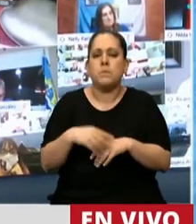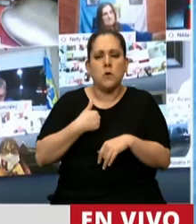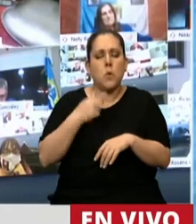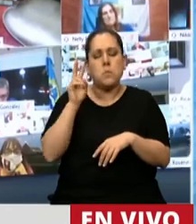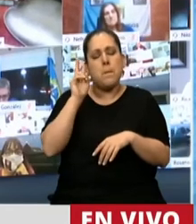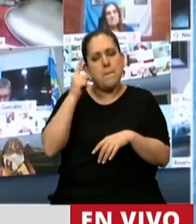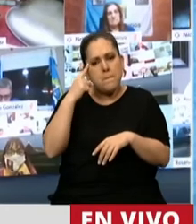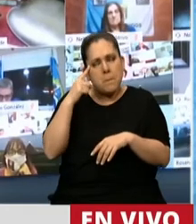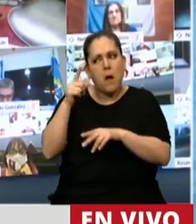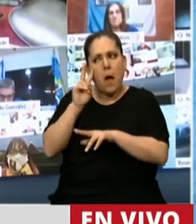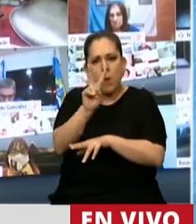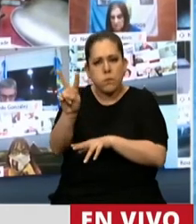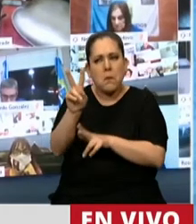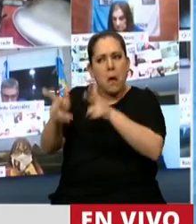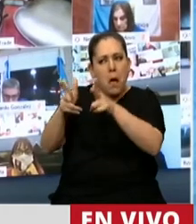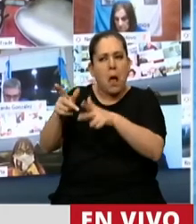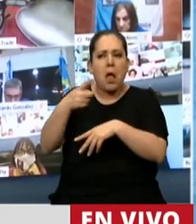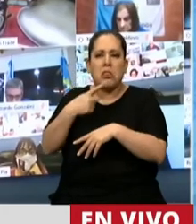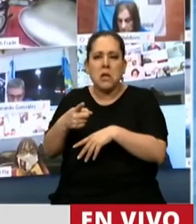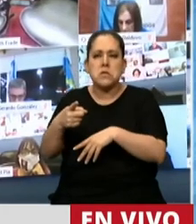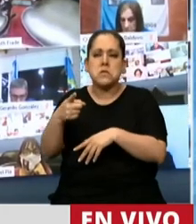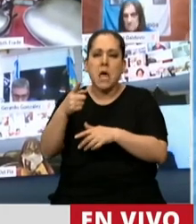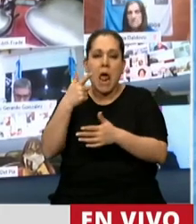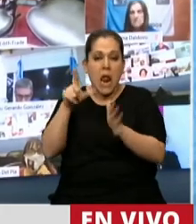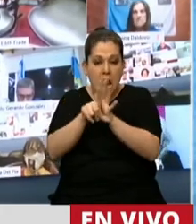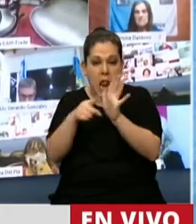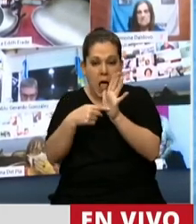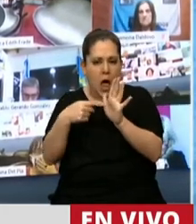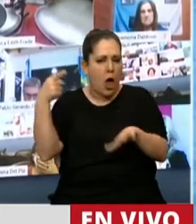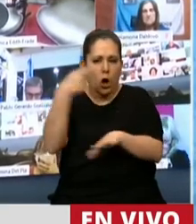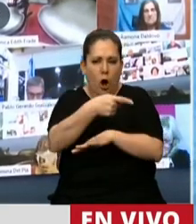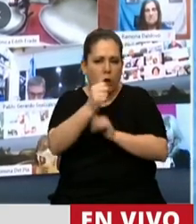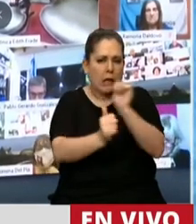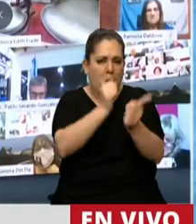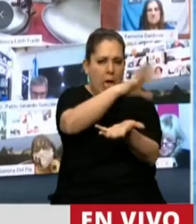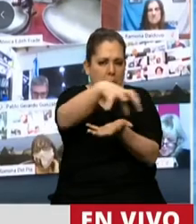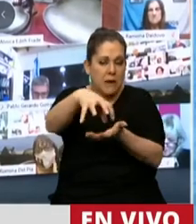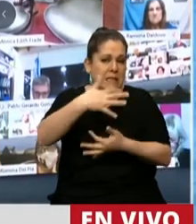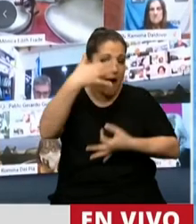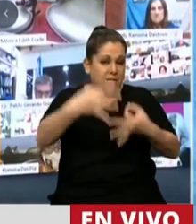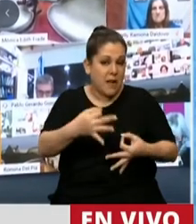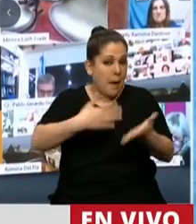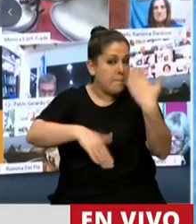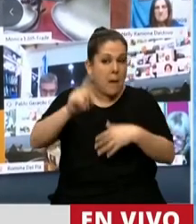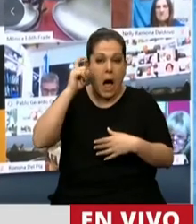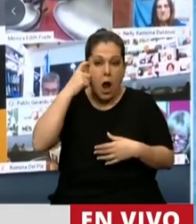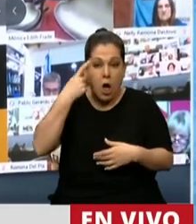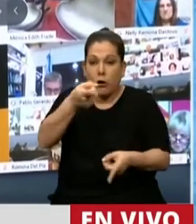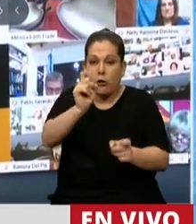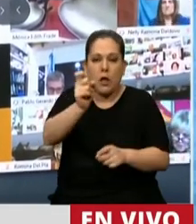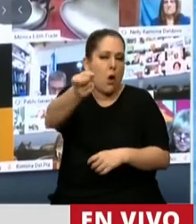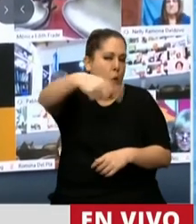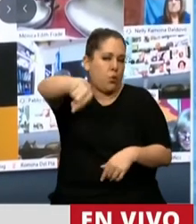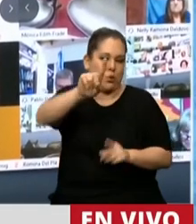decir que es una ley anti-empresa. Miren, los liberales más locos del mundo fueron ustedes. Fueron los que